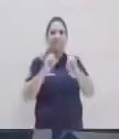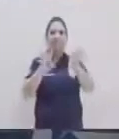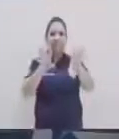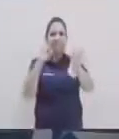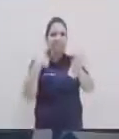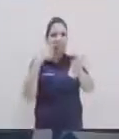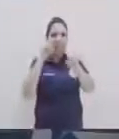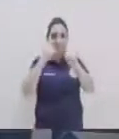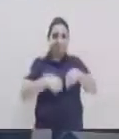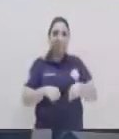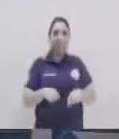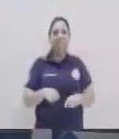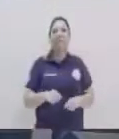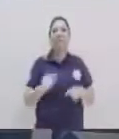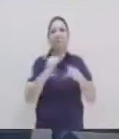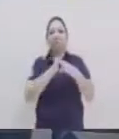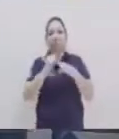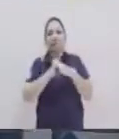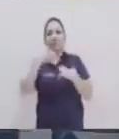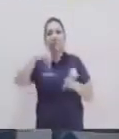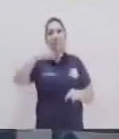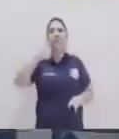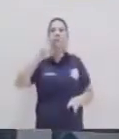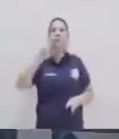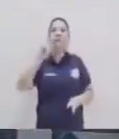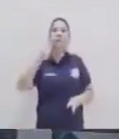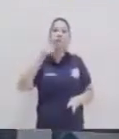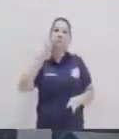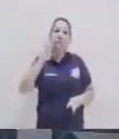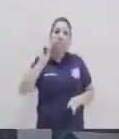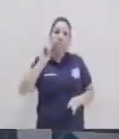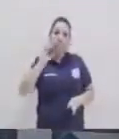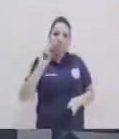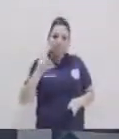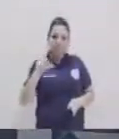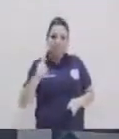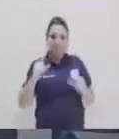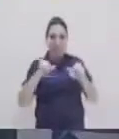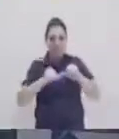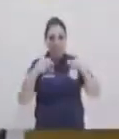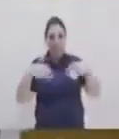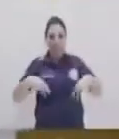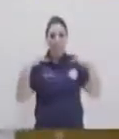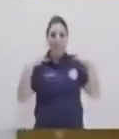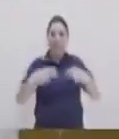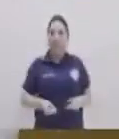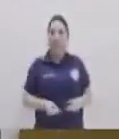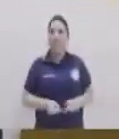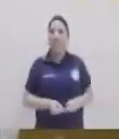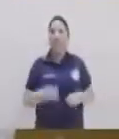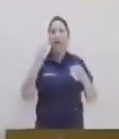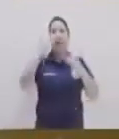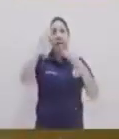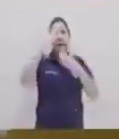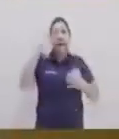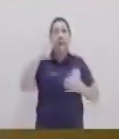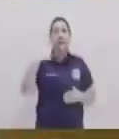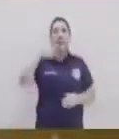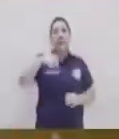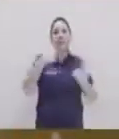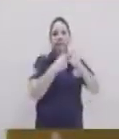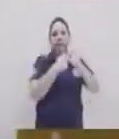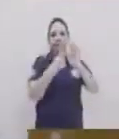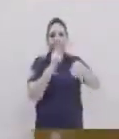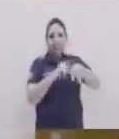y poner en práctica la parábola en la vida cotidiana, ¿verdad? Correcto, así es. Perfecto, Xiomara, pues, muchísimas